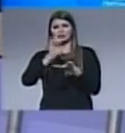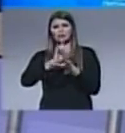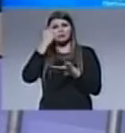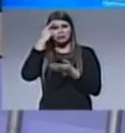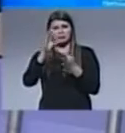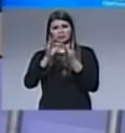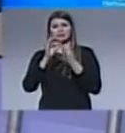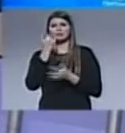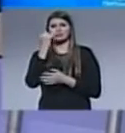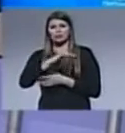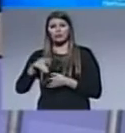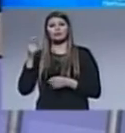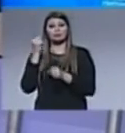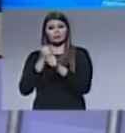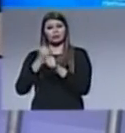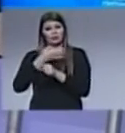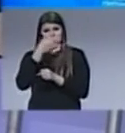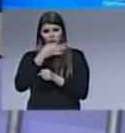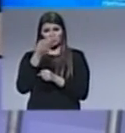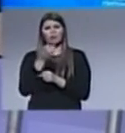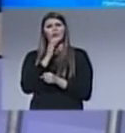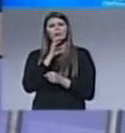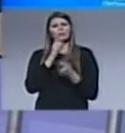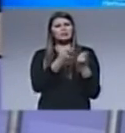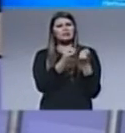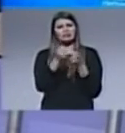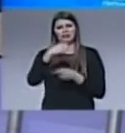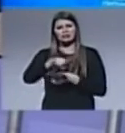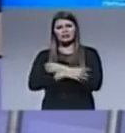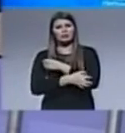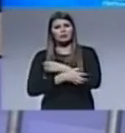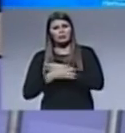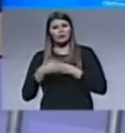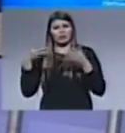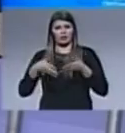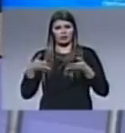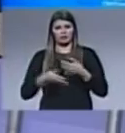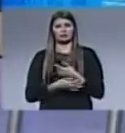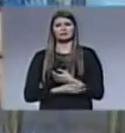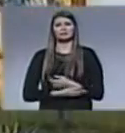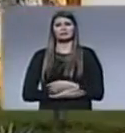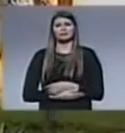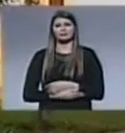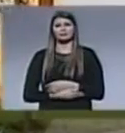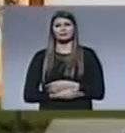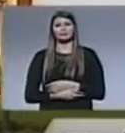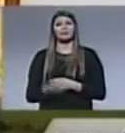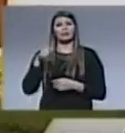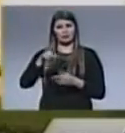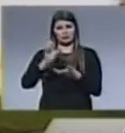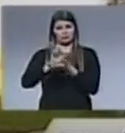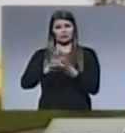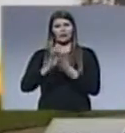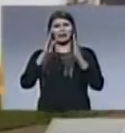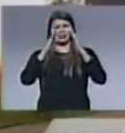acerca del trabajo que ellos realizan, pero también acerca de las necesidades que están pasando en este momento. El Hogar Unidos